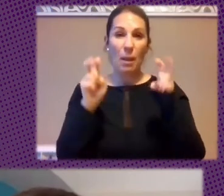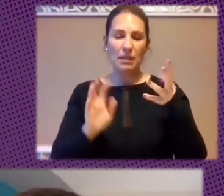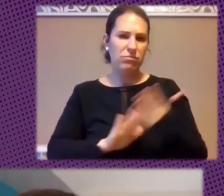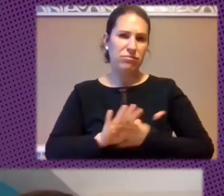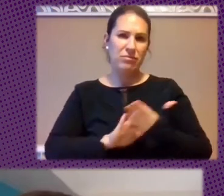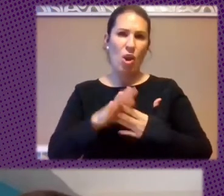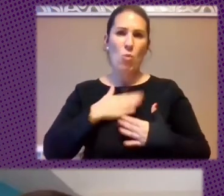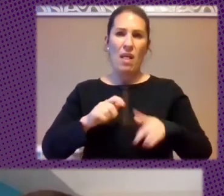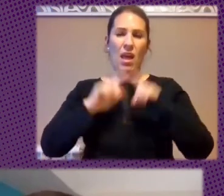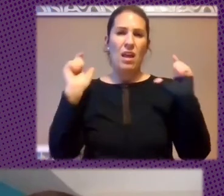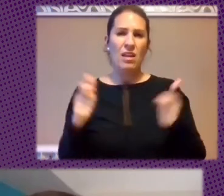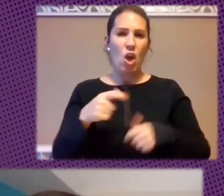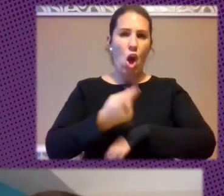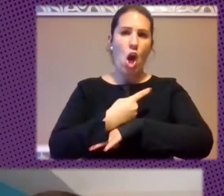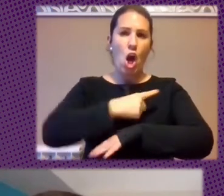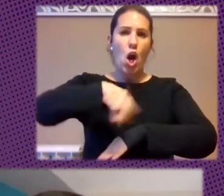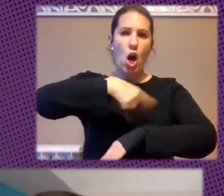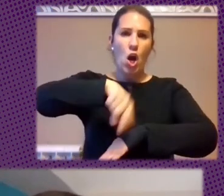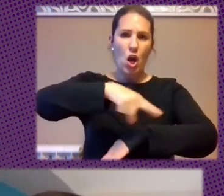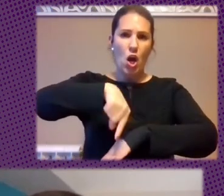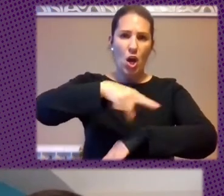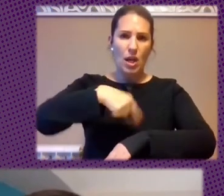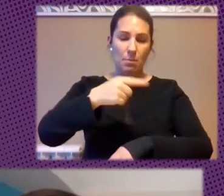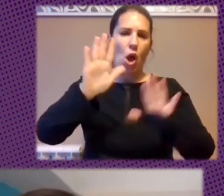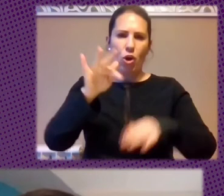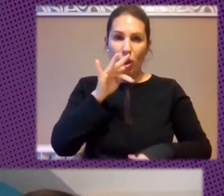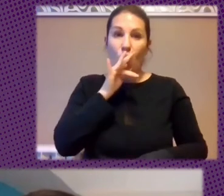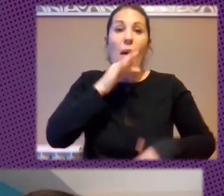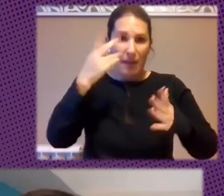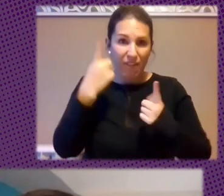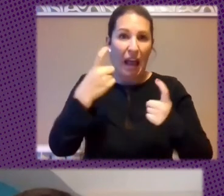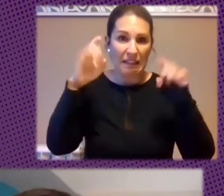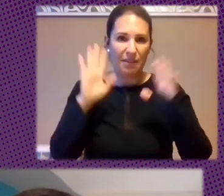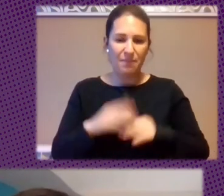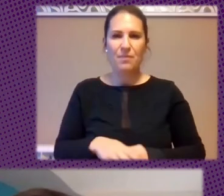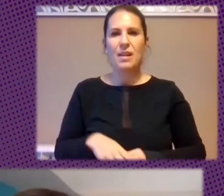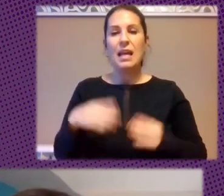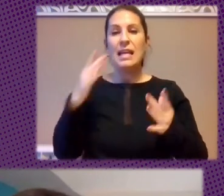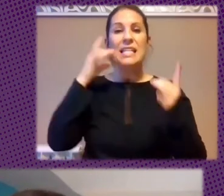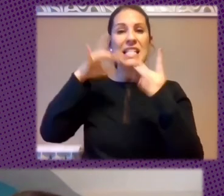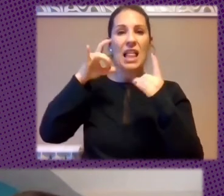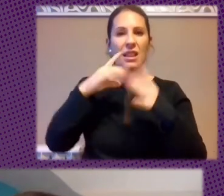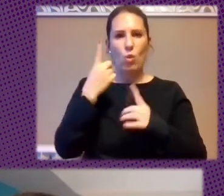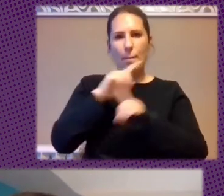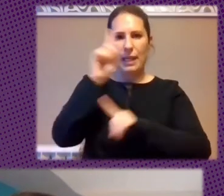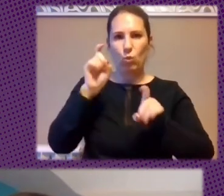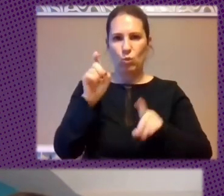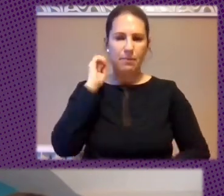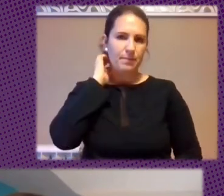Reunidas Durante Horas Y Todavía Nos Faltaría Tiempo Para Seguir Hablando Nos Han Hecho Una Pregunta En El Chat Que